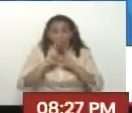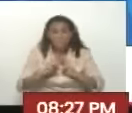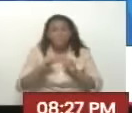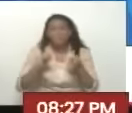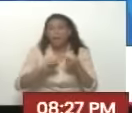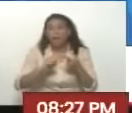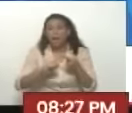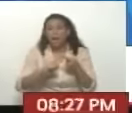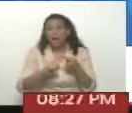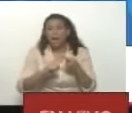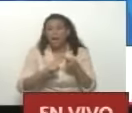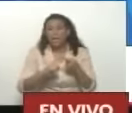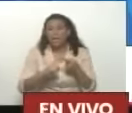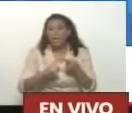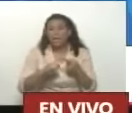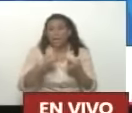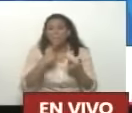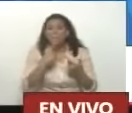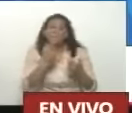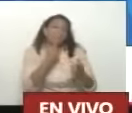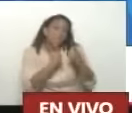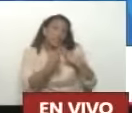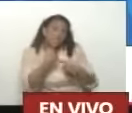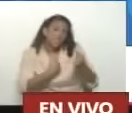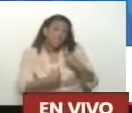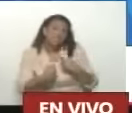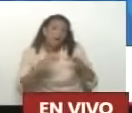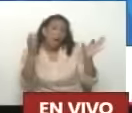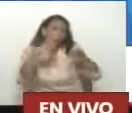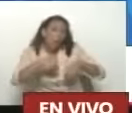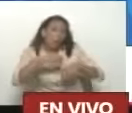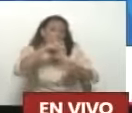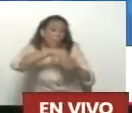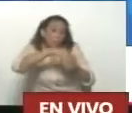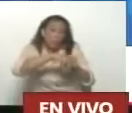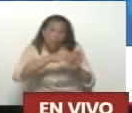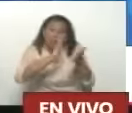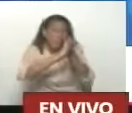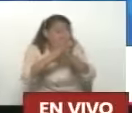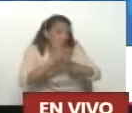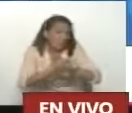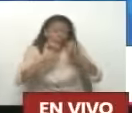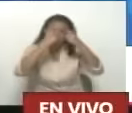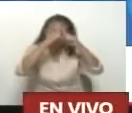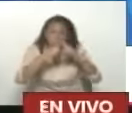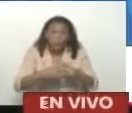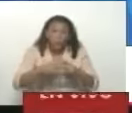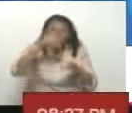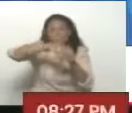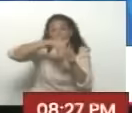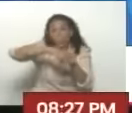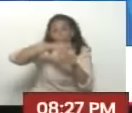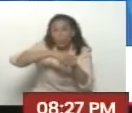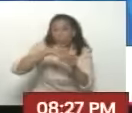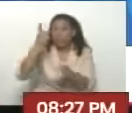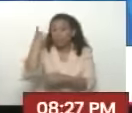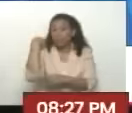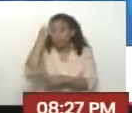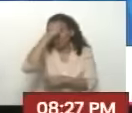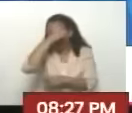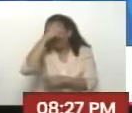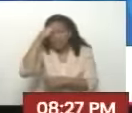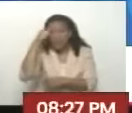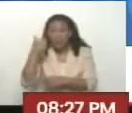el techo Me dicen ¿Verdad? De acuerdo Todavía no se han terminado De computar los votos Que